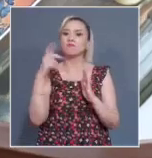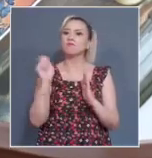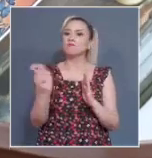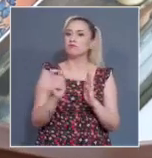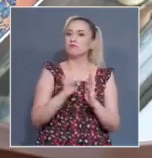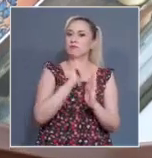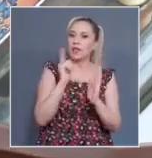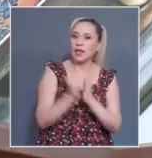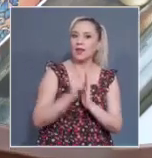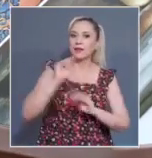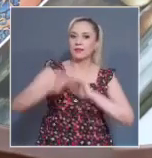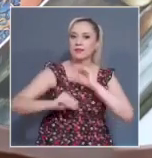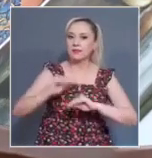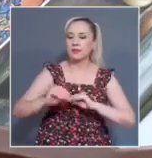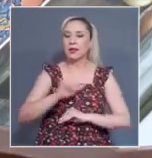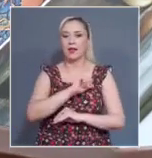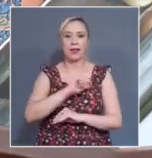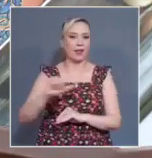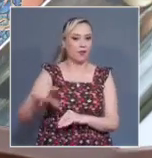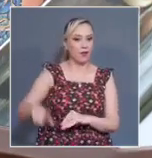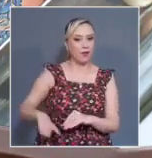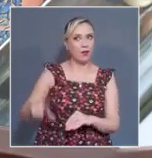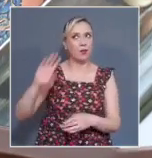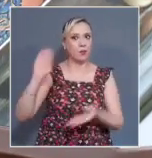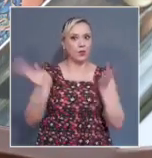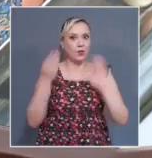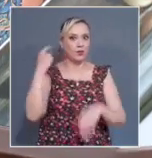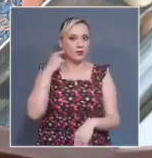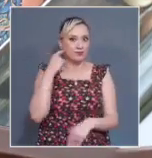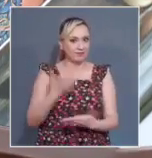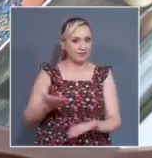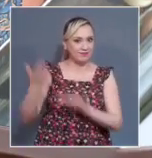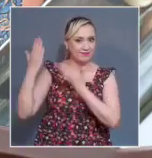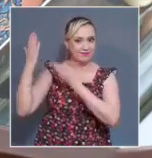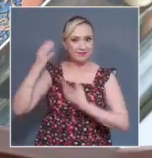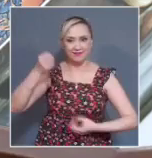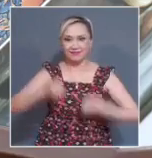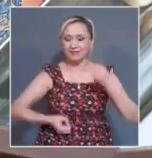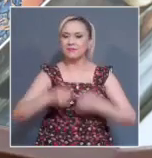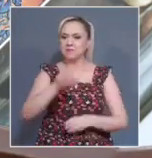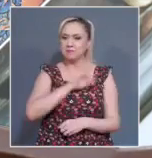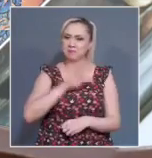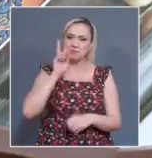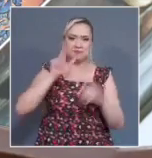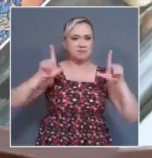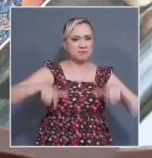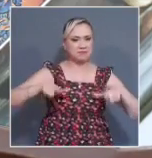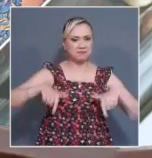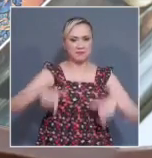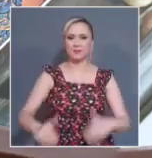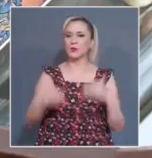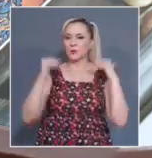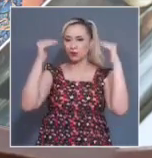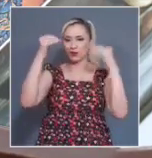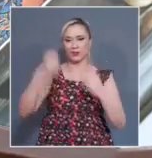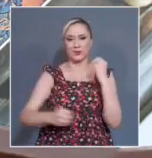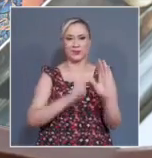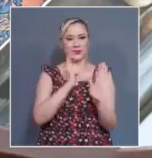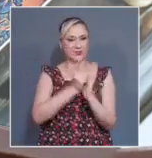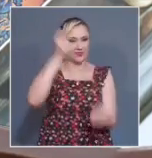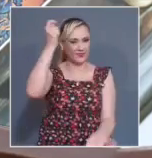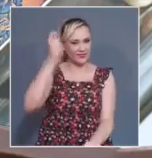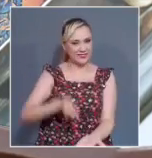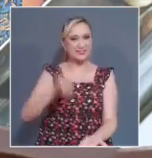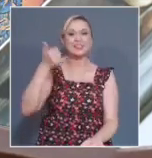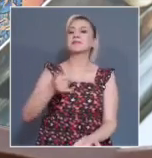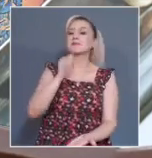reporte sobre la magistratura en el mundo que ustedes pueden consultar en la página web de la Suprema Corte de Justicia de la Nación, así como en las